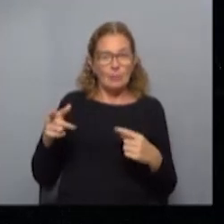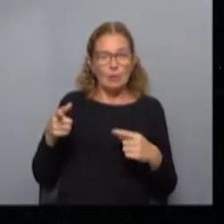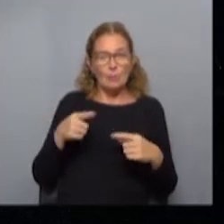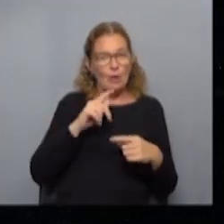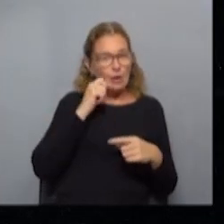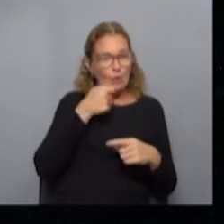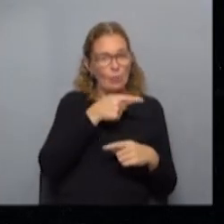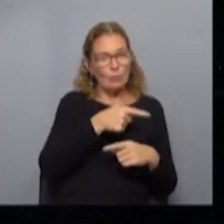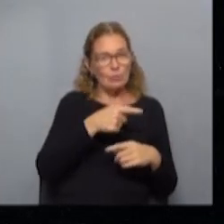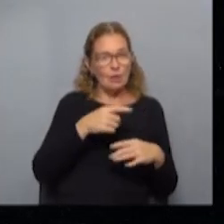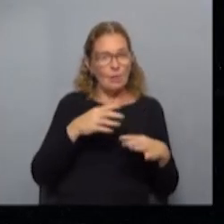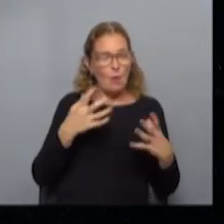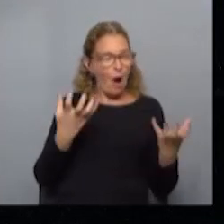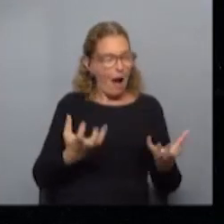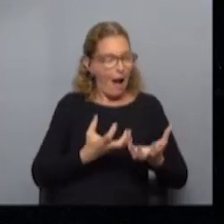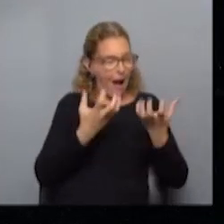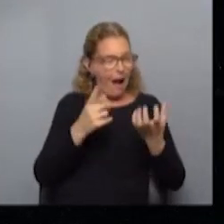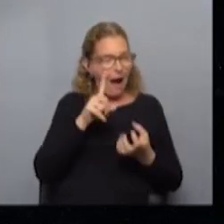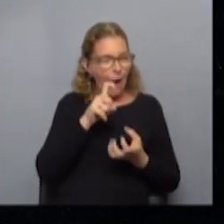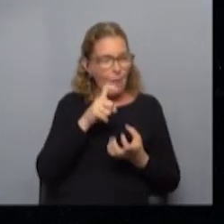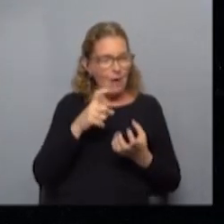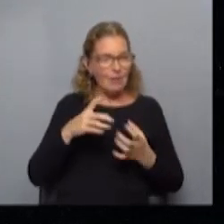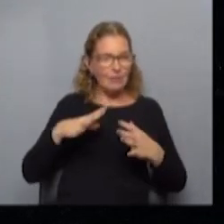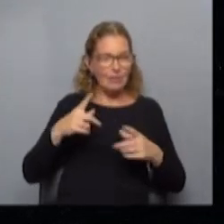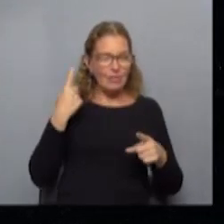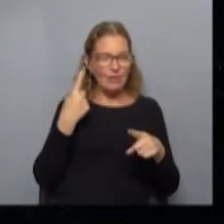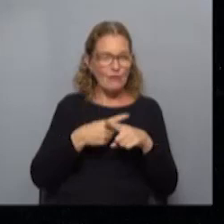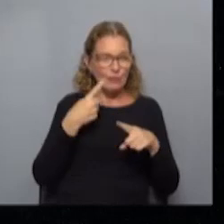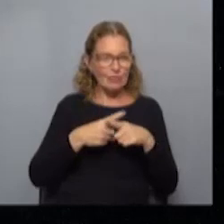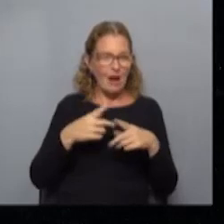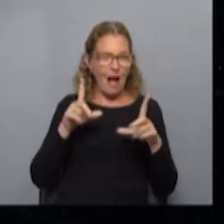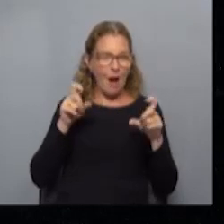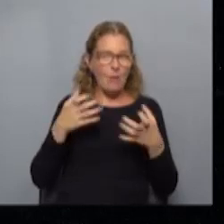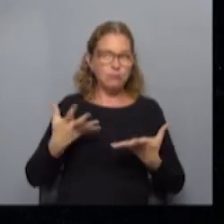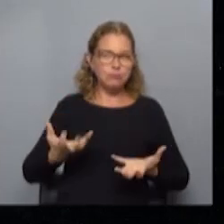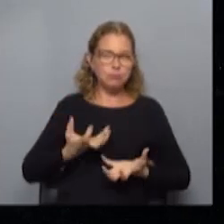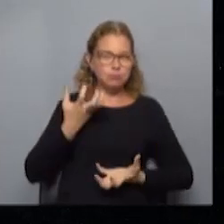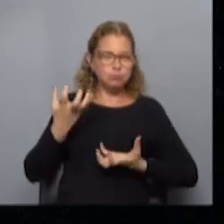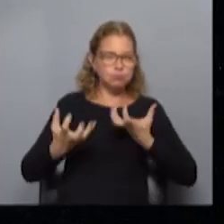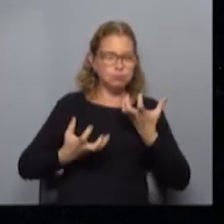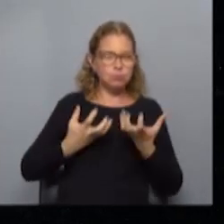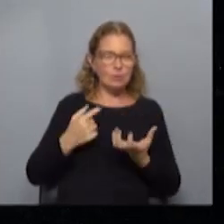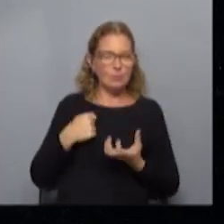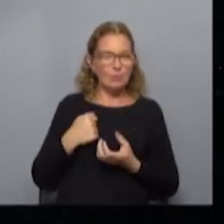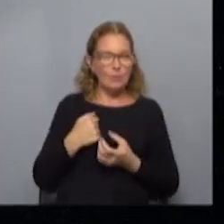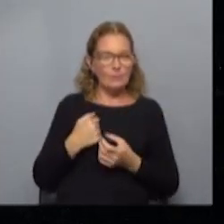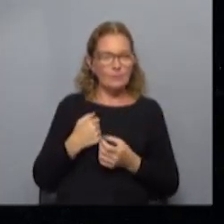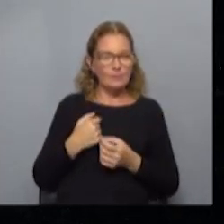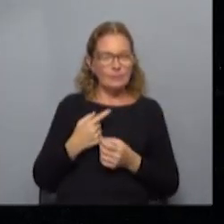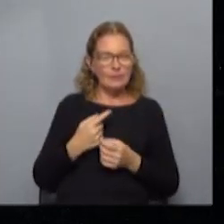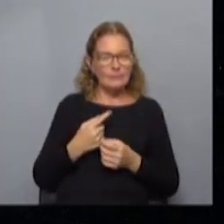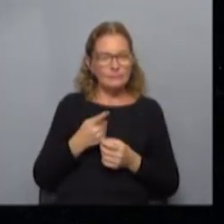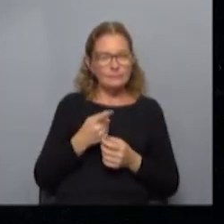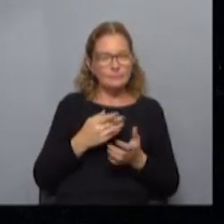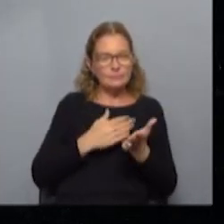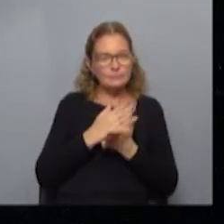aquellos que les gusta la terapia del agua termal poder disfrutar del agua termal nosotros tenemos un cliente vamos a decir